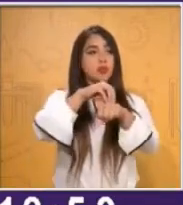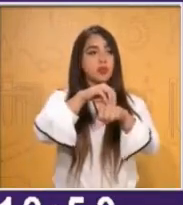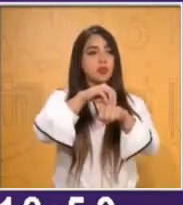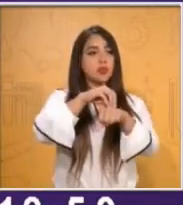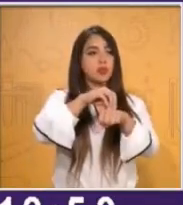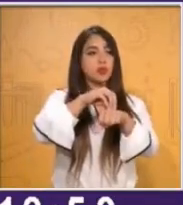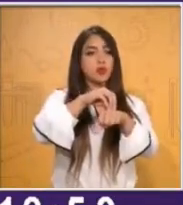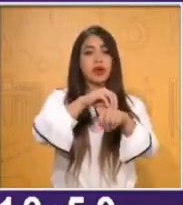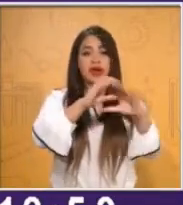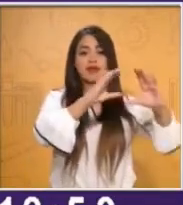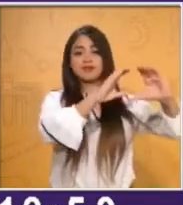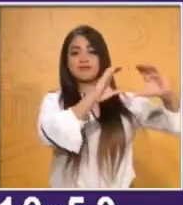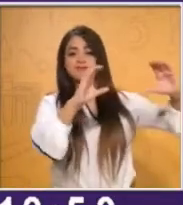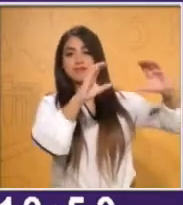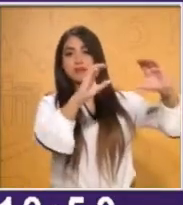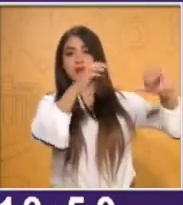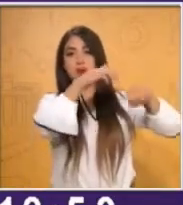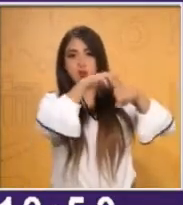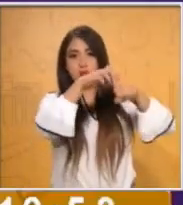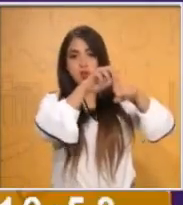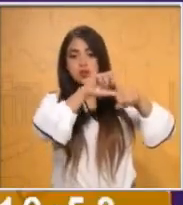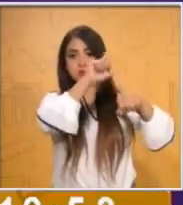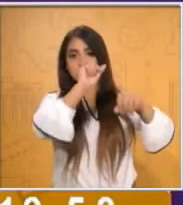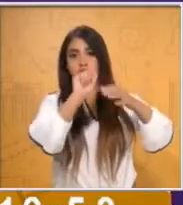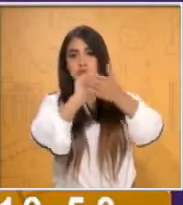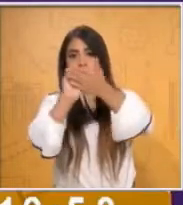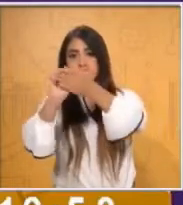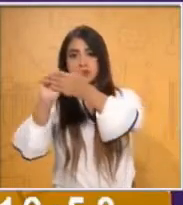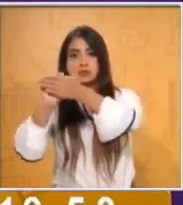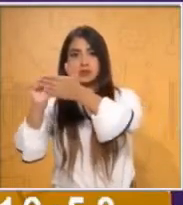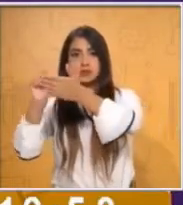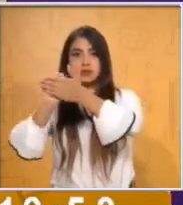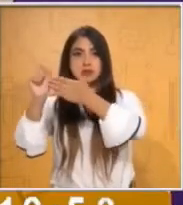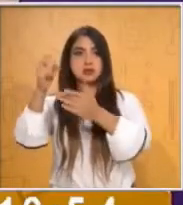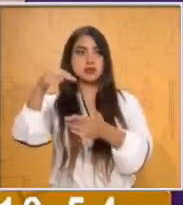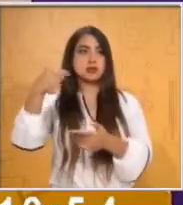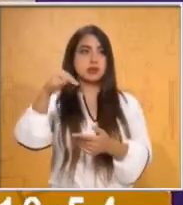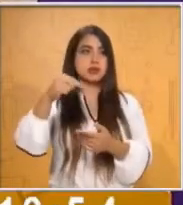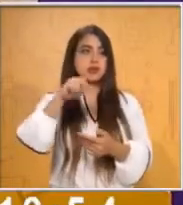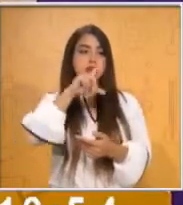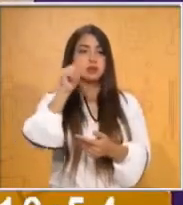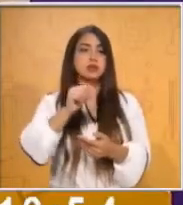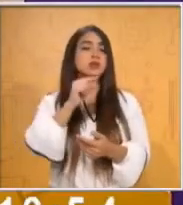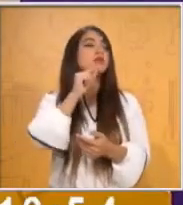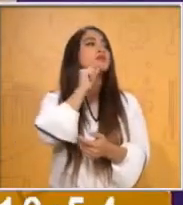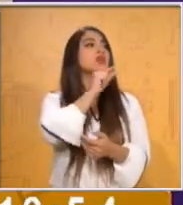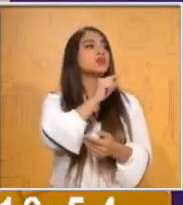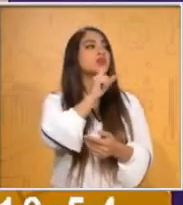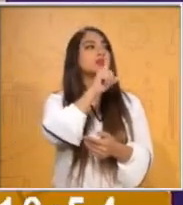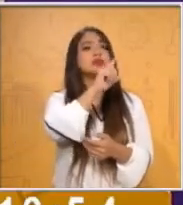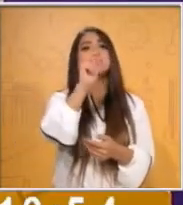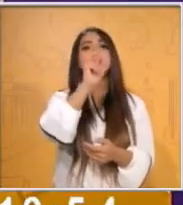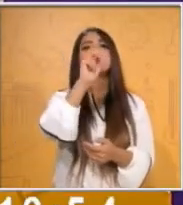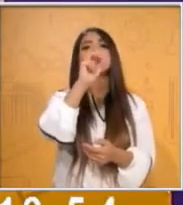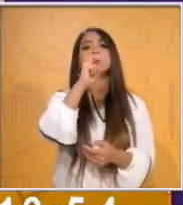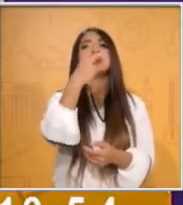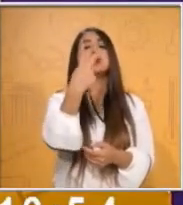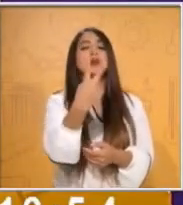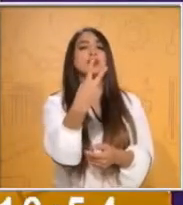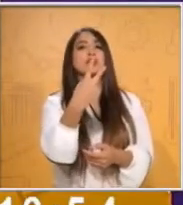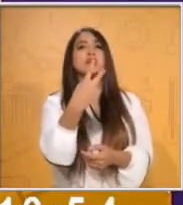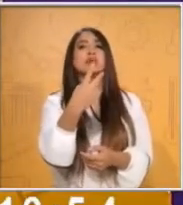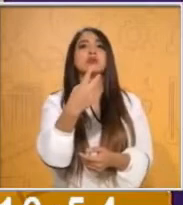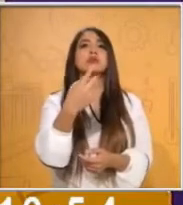nombre. Ahora vamos a identificar. Tenemos el ciento treinta y dos y el ciento dos. ¿Qué